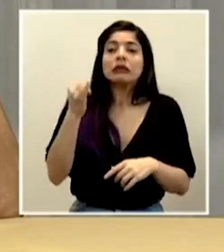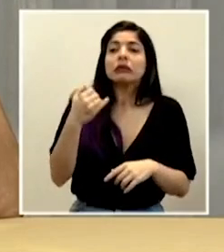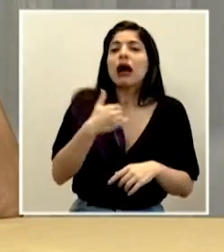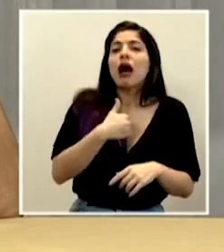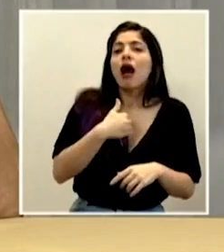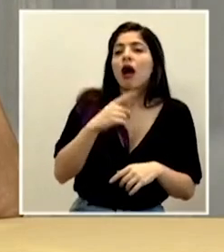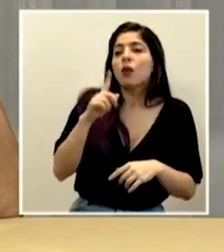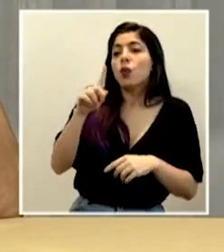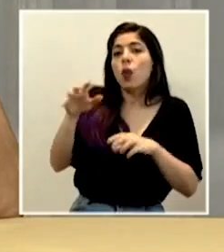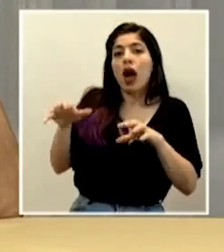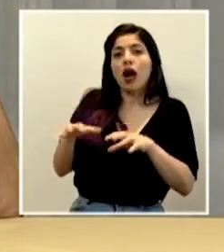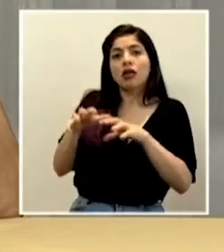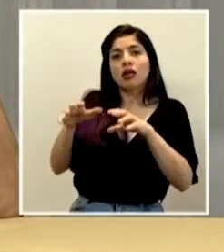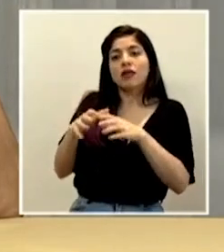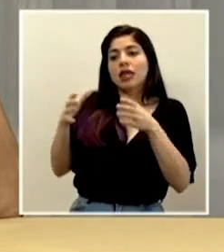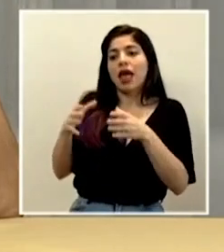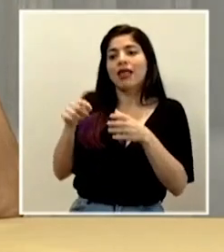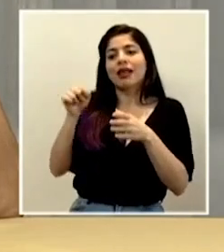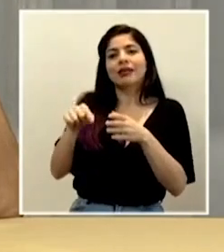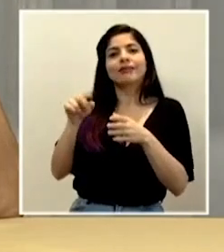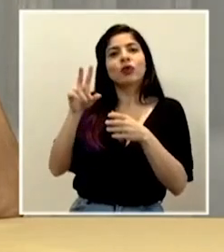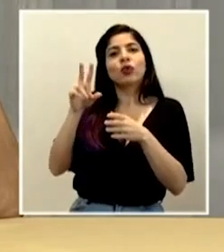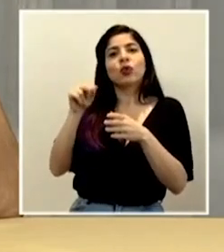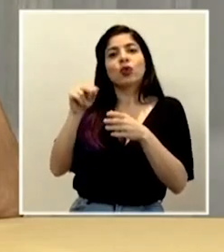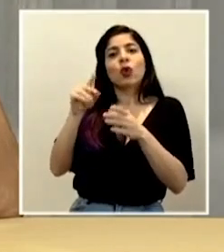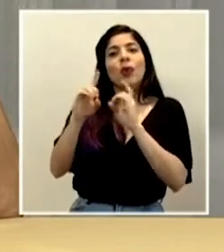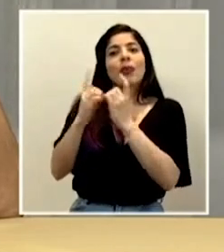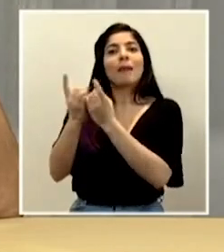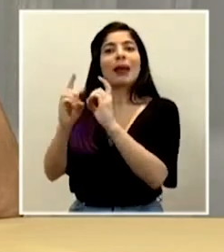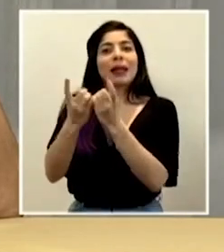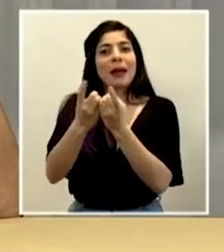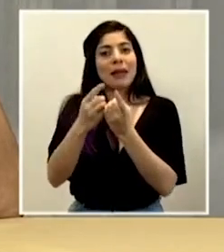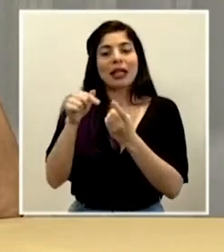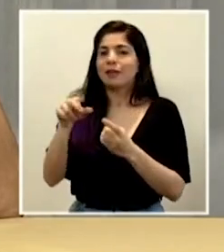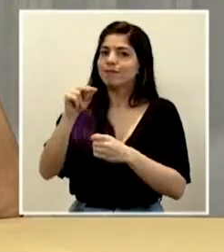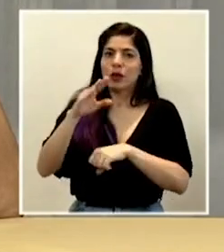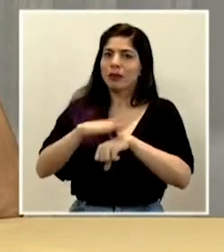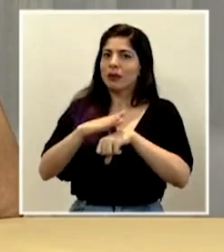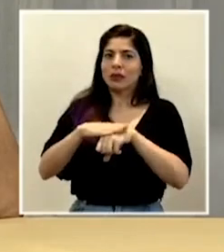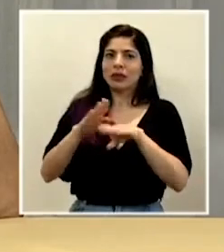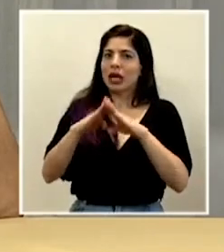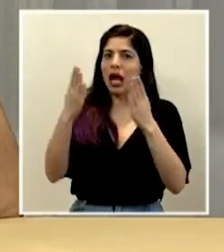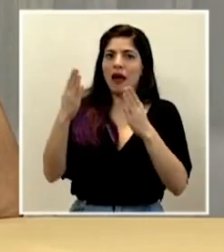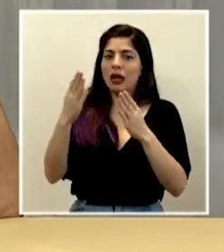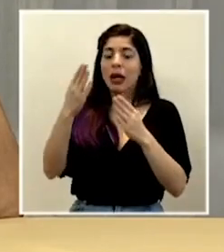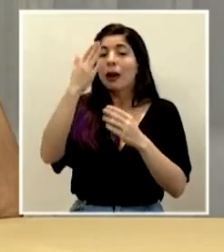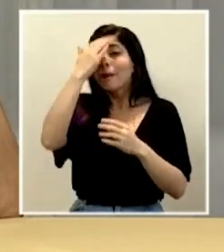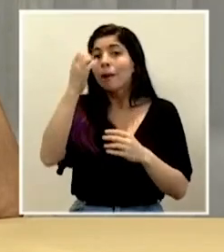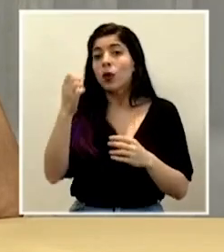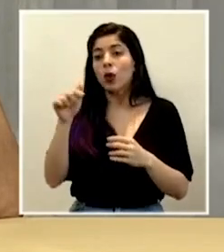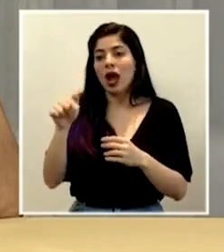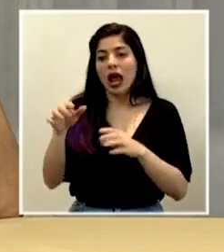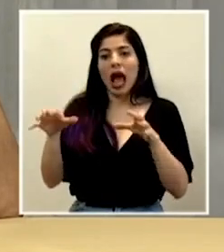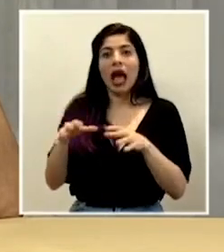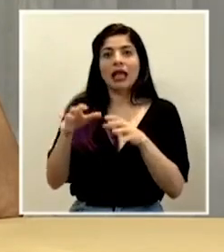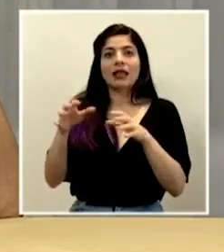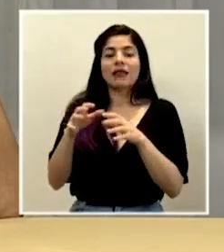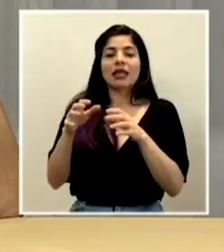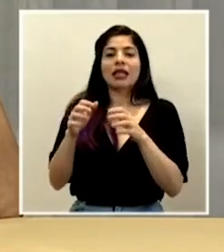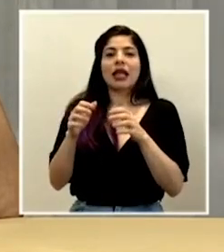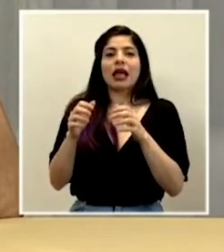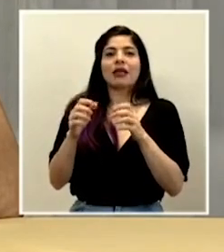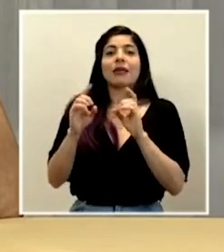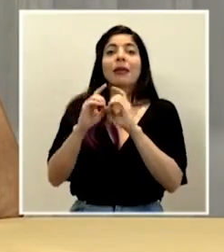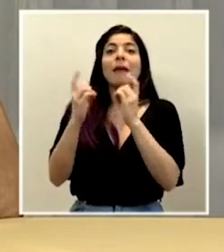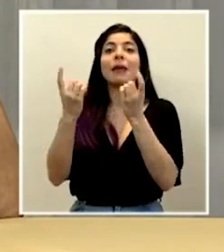que no es específicamente la de departamentos, no tienen la autorización para estar funcionando por ser una actividad mayoritariamente de